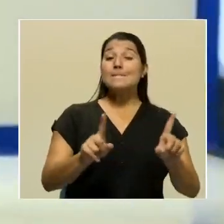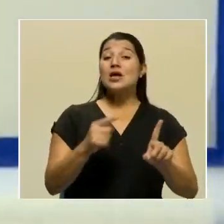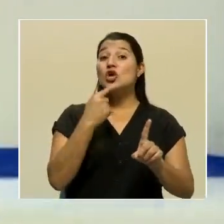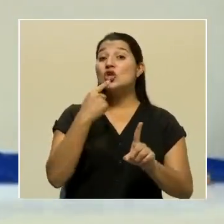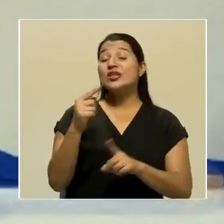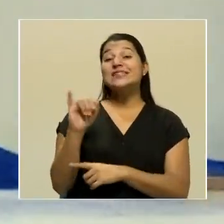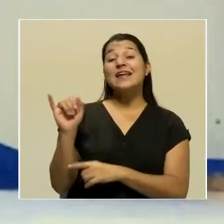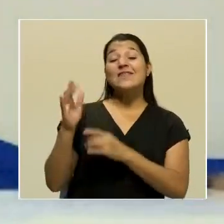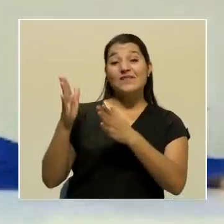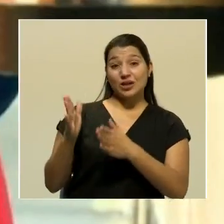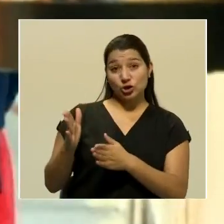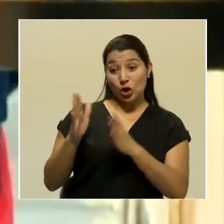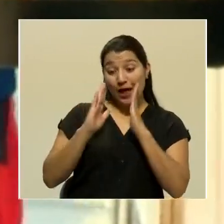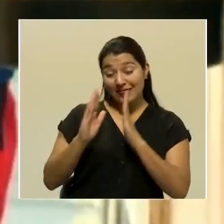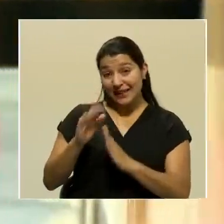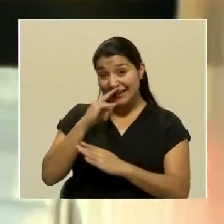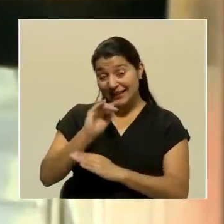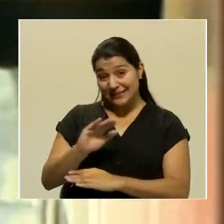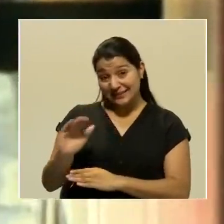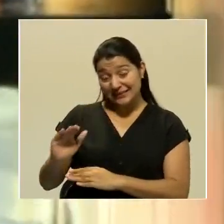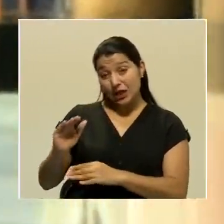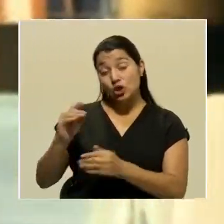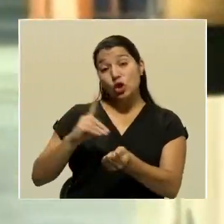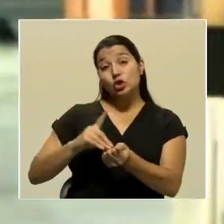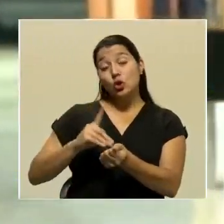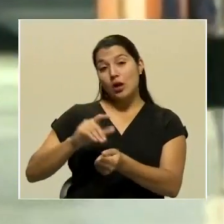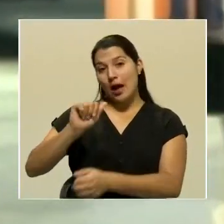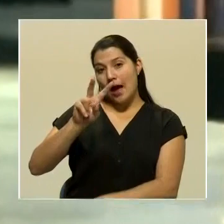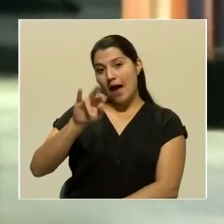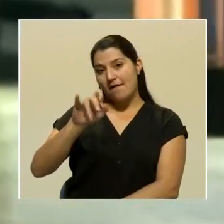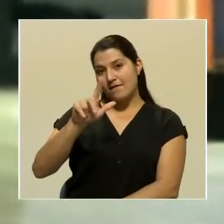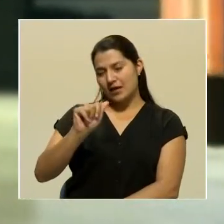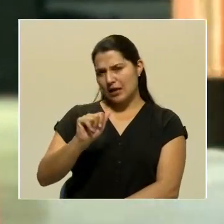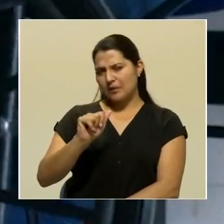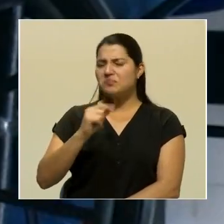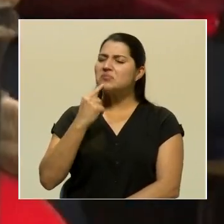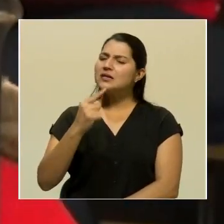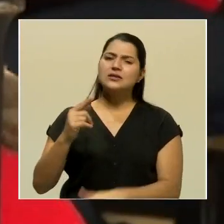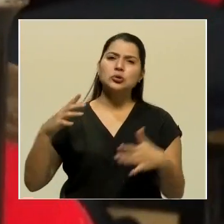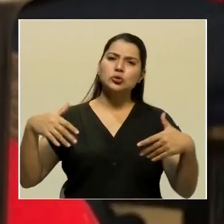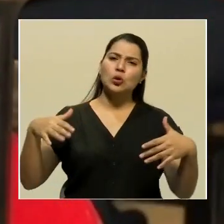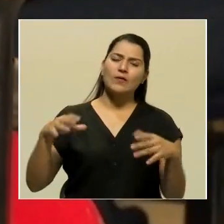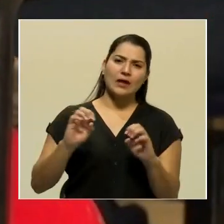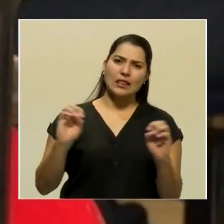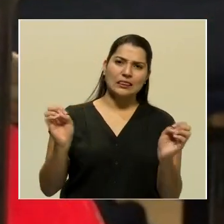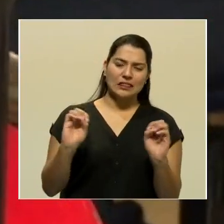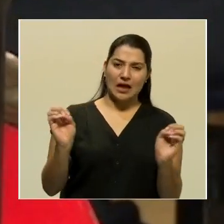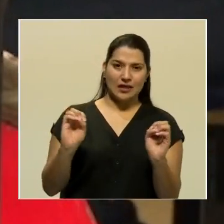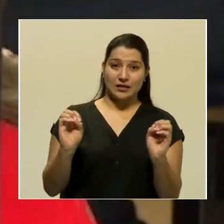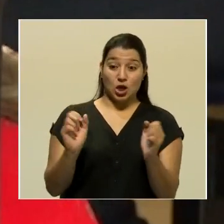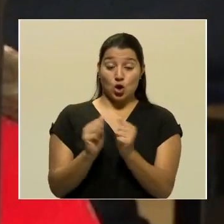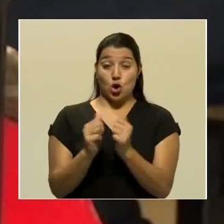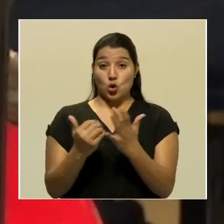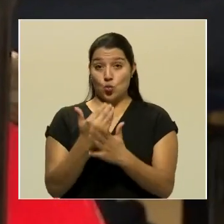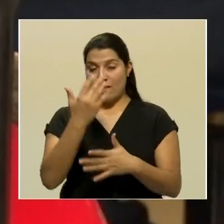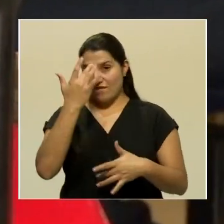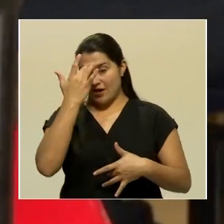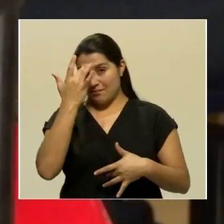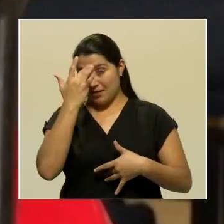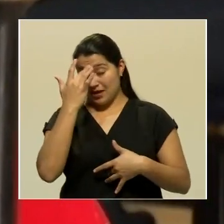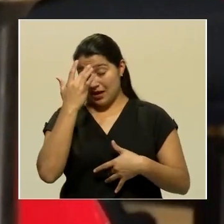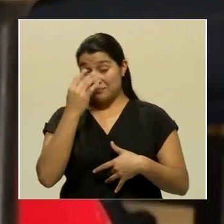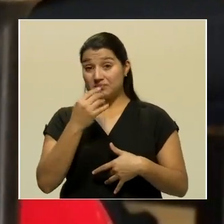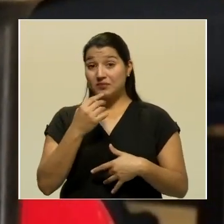infectóloga pediátrica María Luisa Ávila, dichosamente no se ha reportado ningún caso de la nueva enfermedad, que los